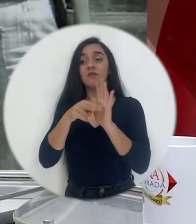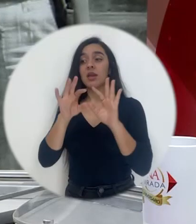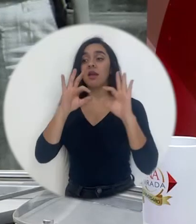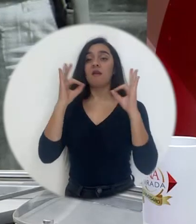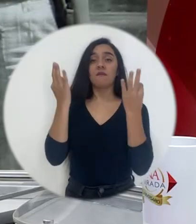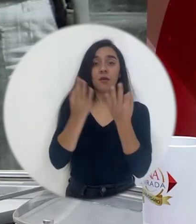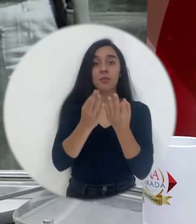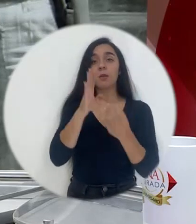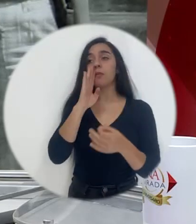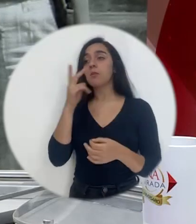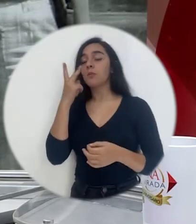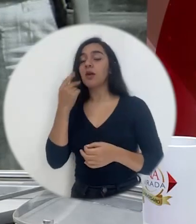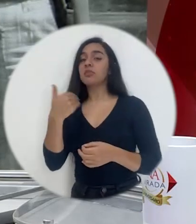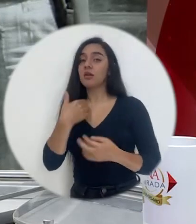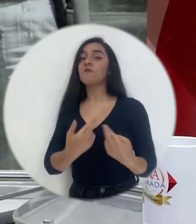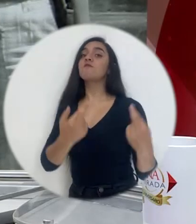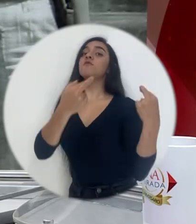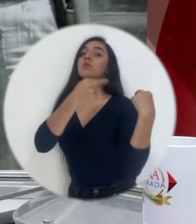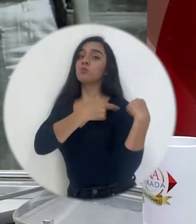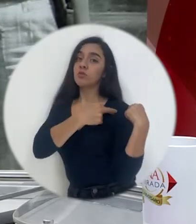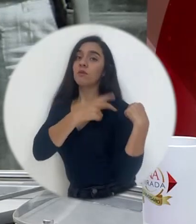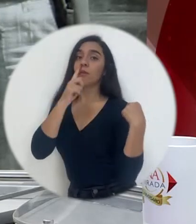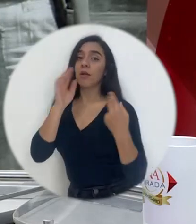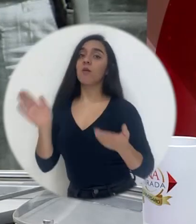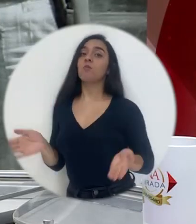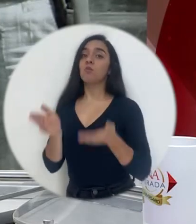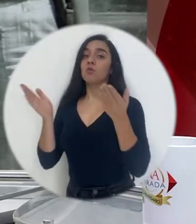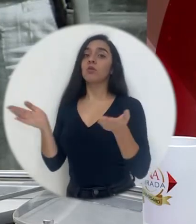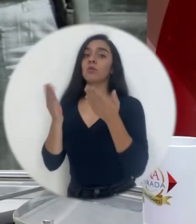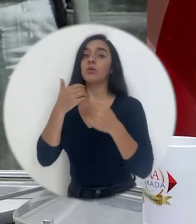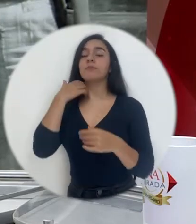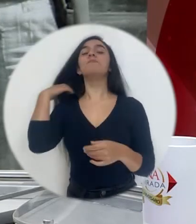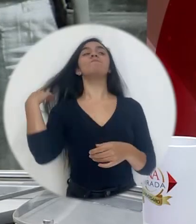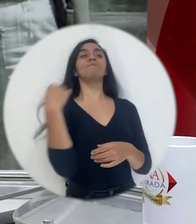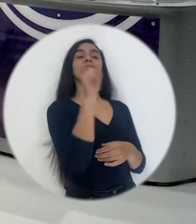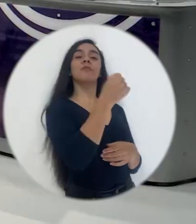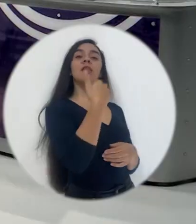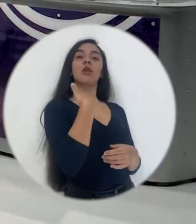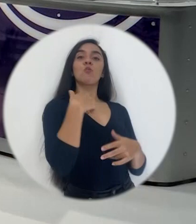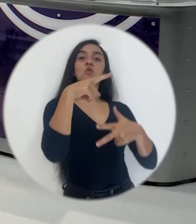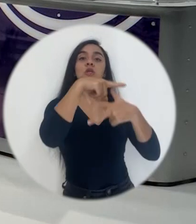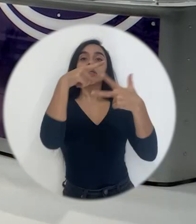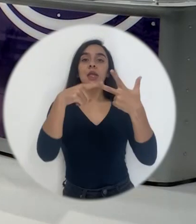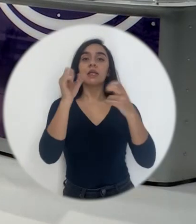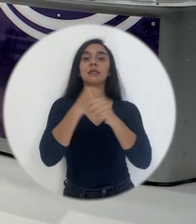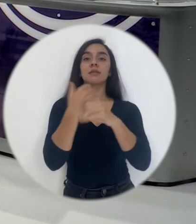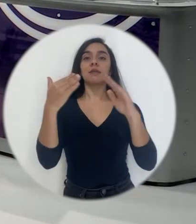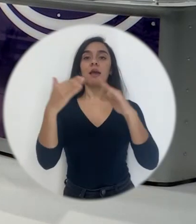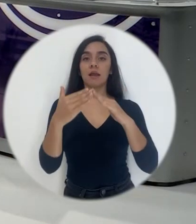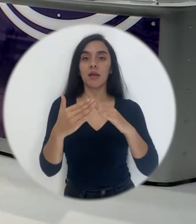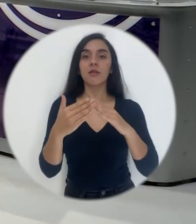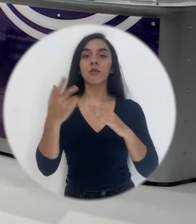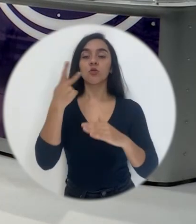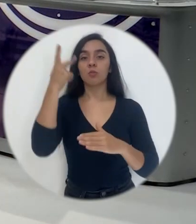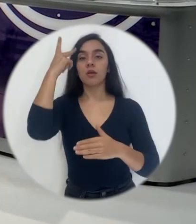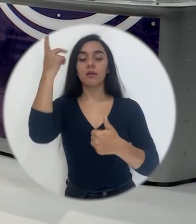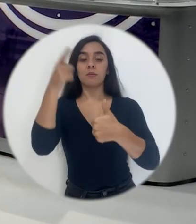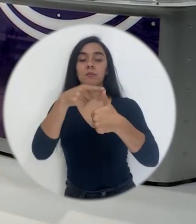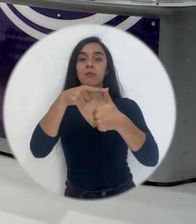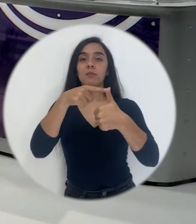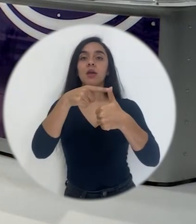entorno familiar de padres y padres de familia tienen también una gran responsabilidad tenemos tres tareas como padres primero